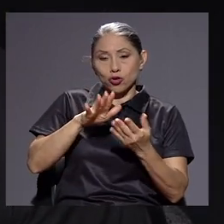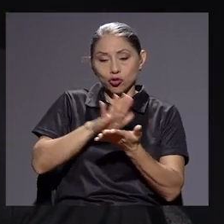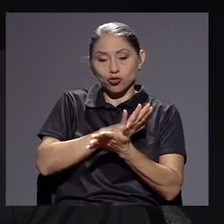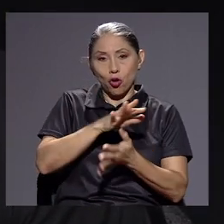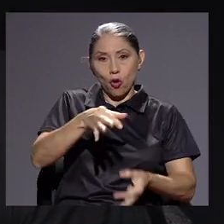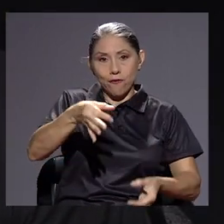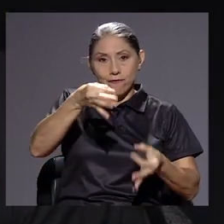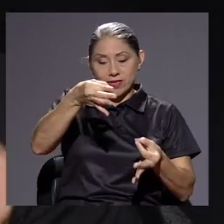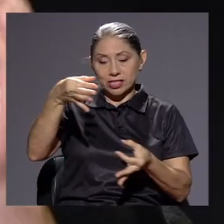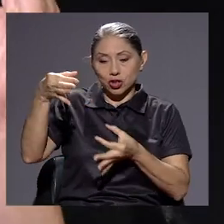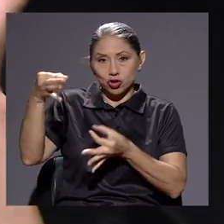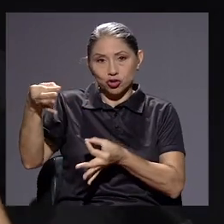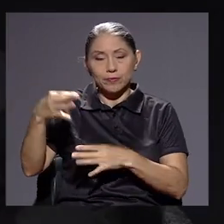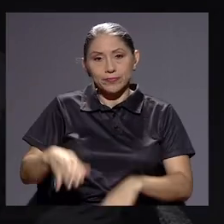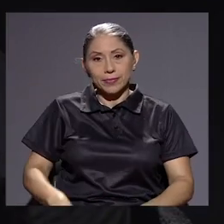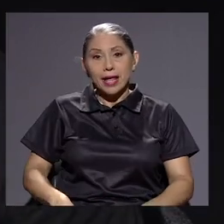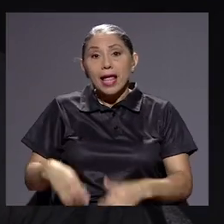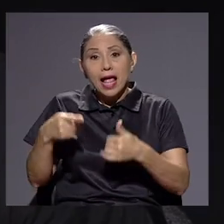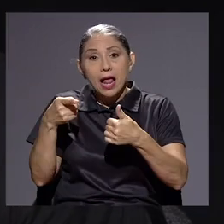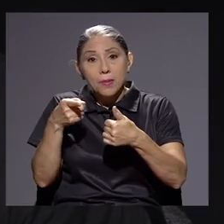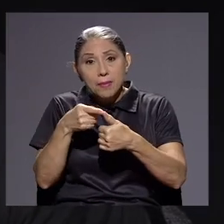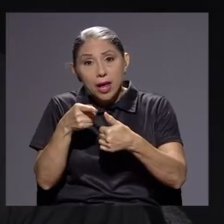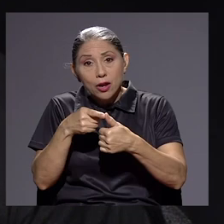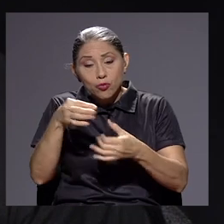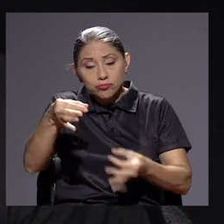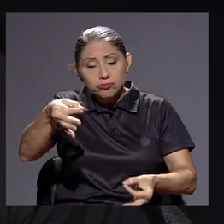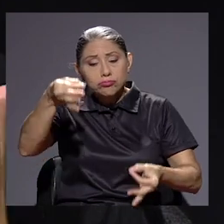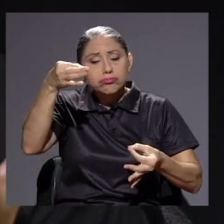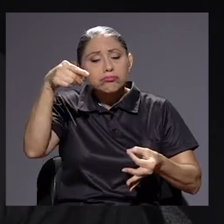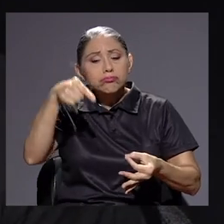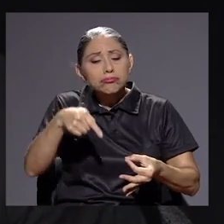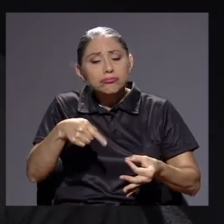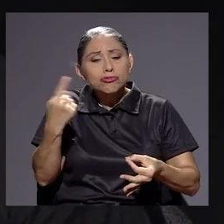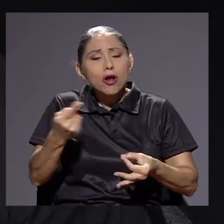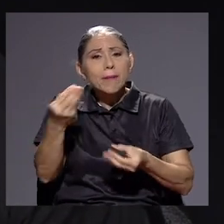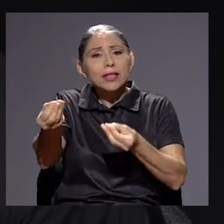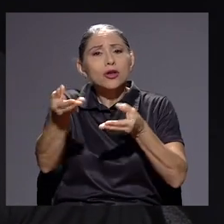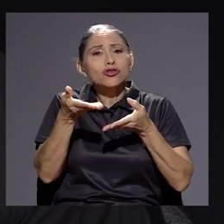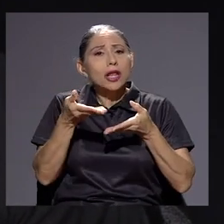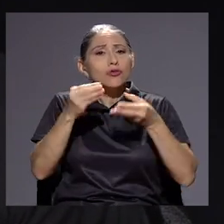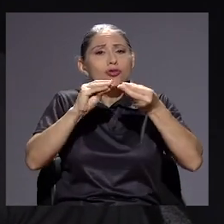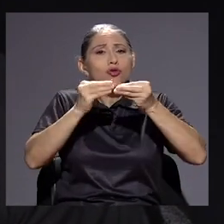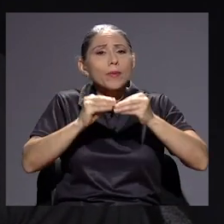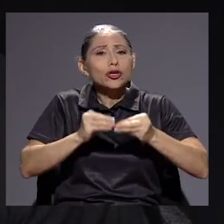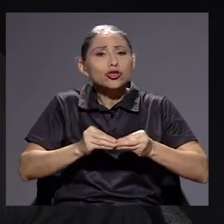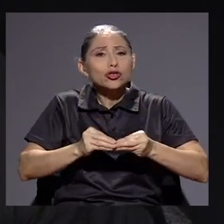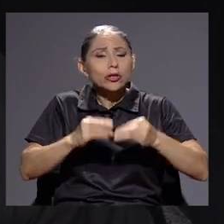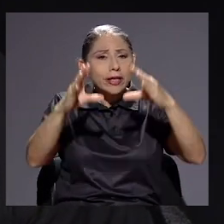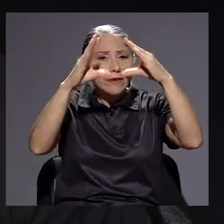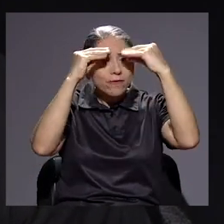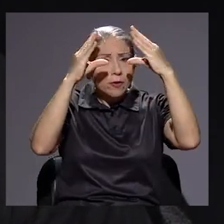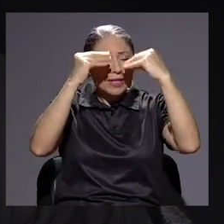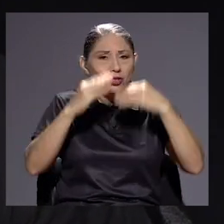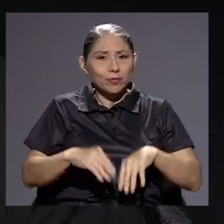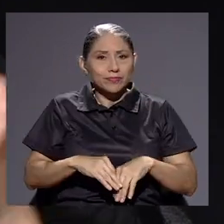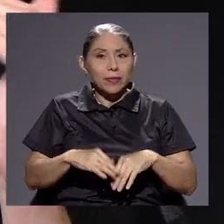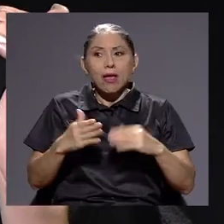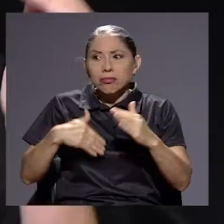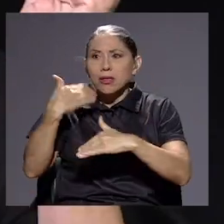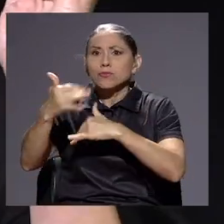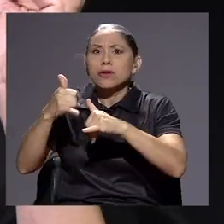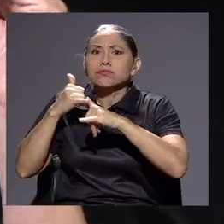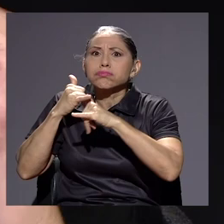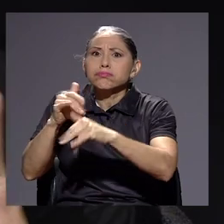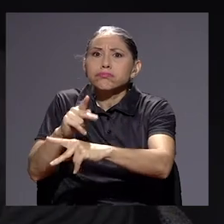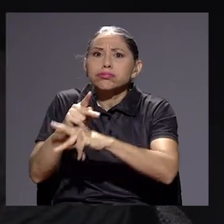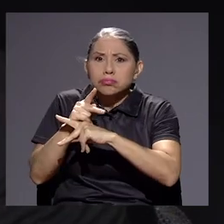simplemente información. O nos dieron números. Y el segundo, después del amparo, ya ahora